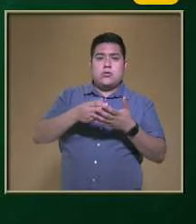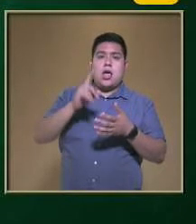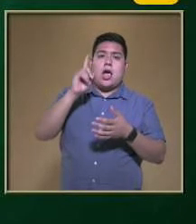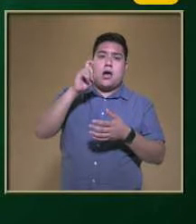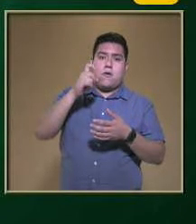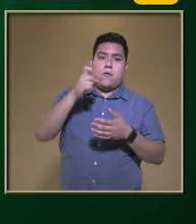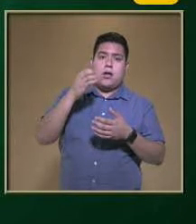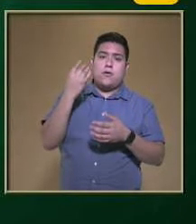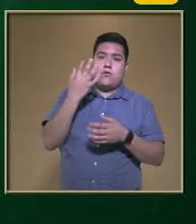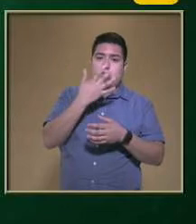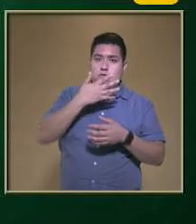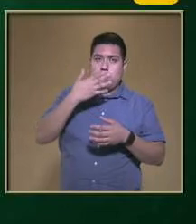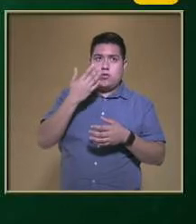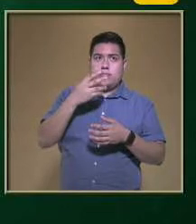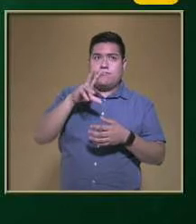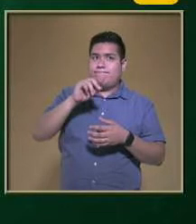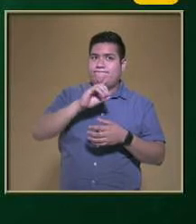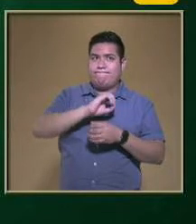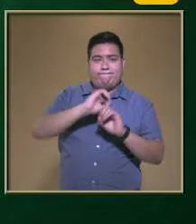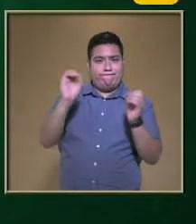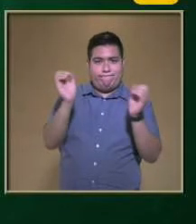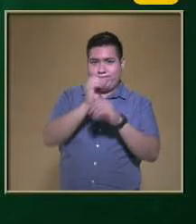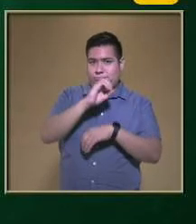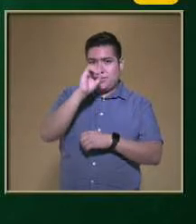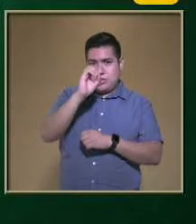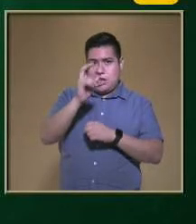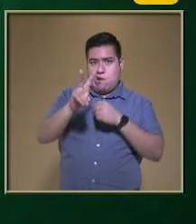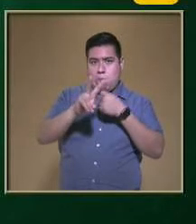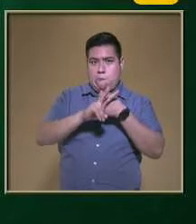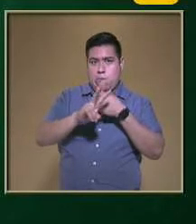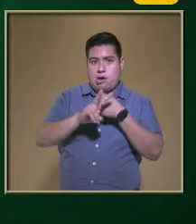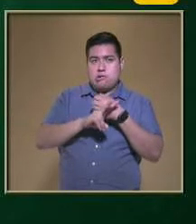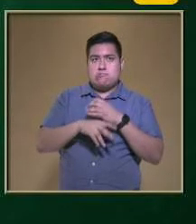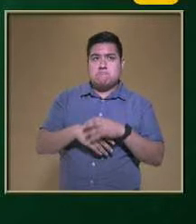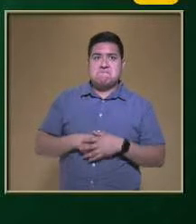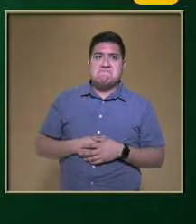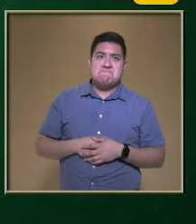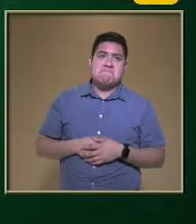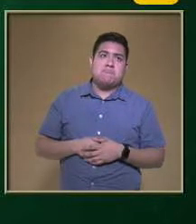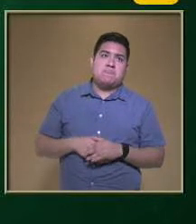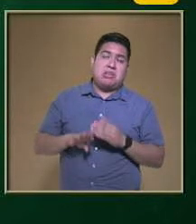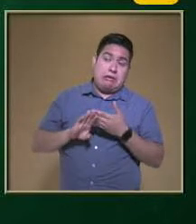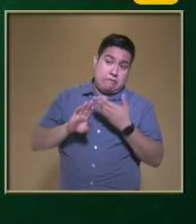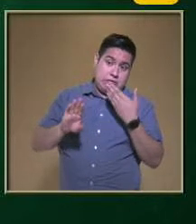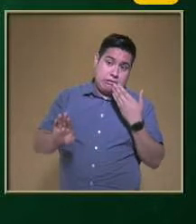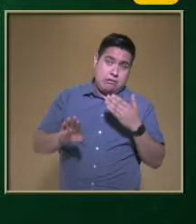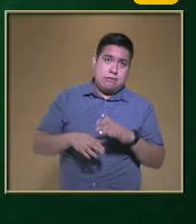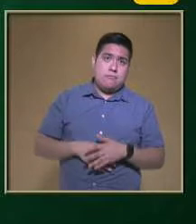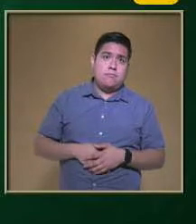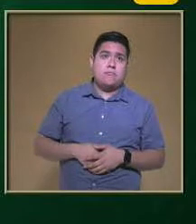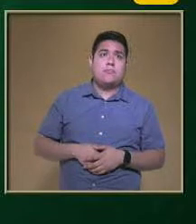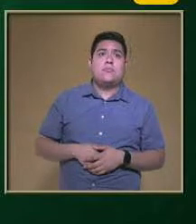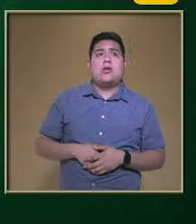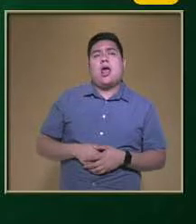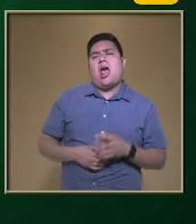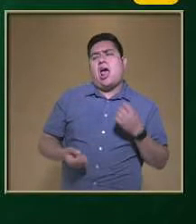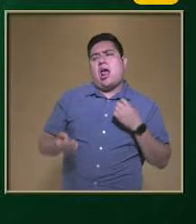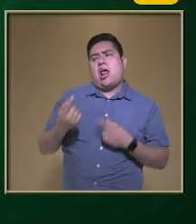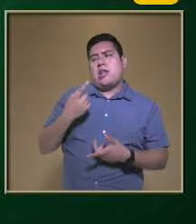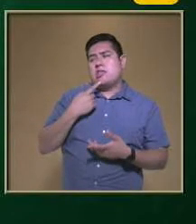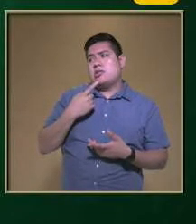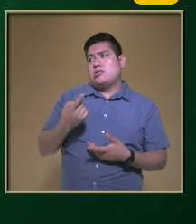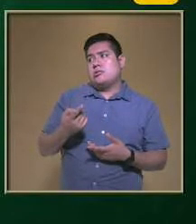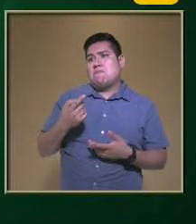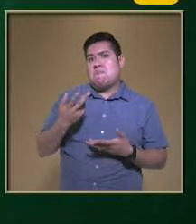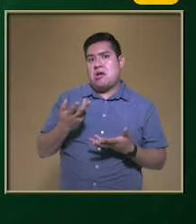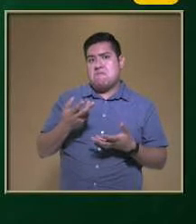nos dice Que no debemos Consumirlo Por eso nos dice 0 vasos Entonces tratemos De evitarlo Lo más posible Alguien puede decir Oiga pero